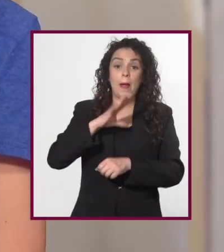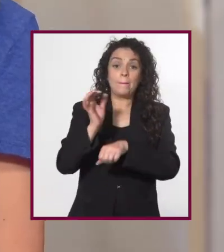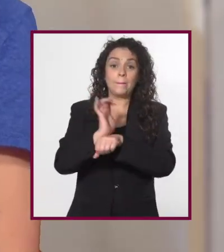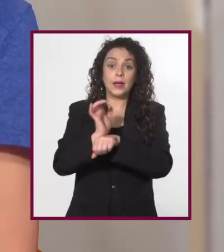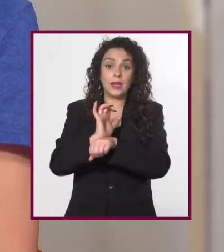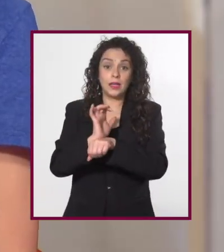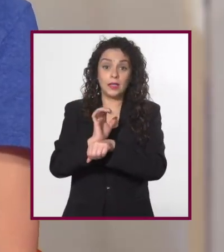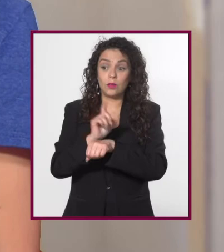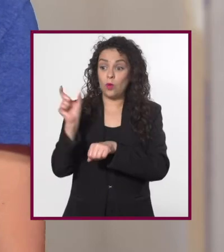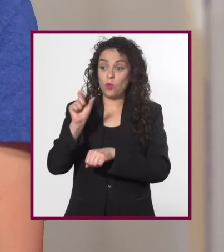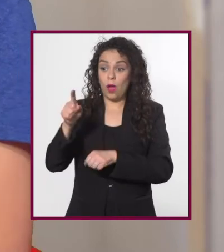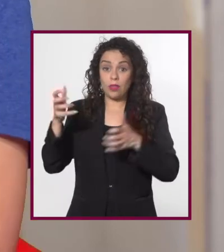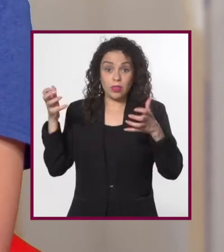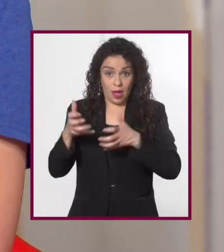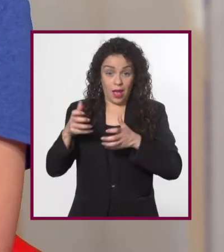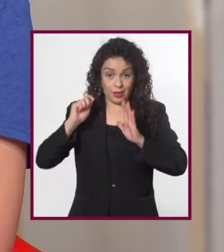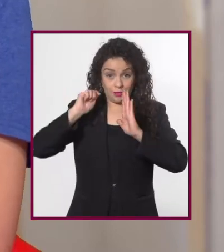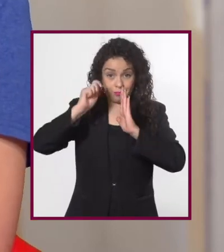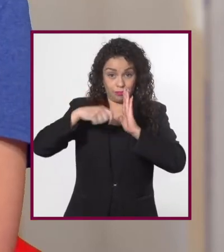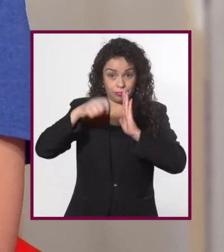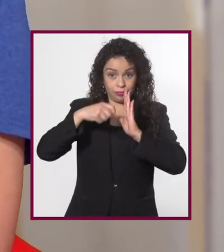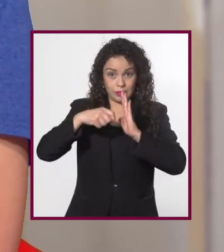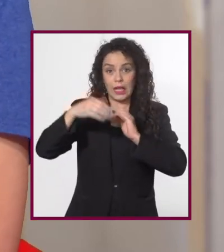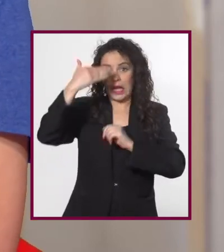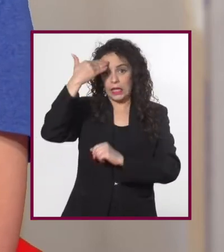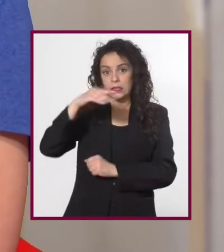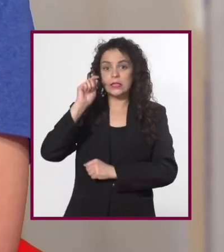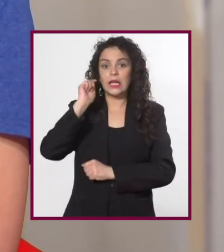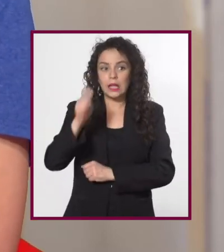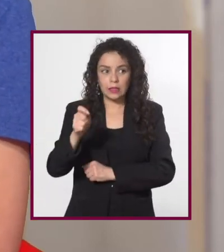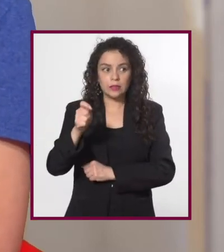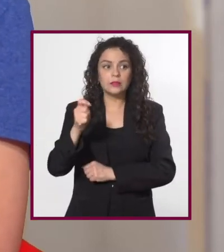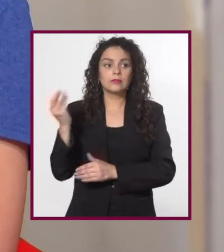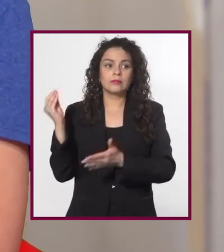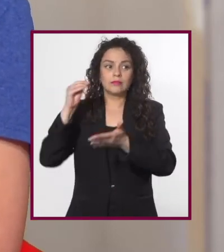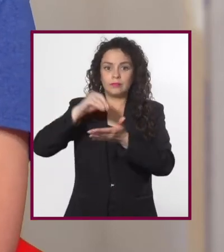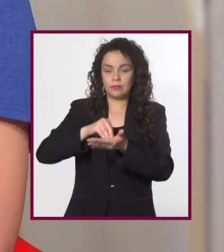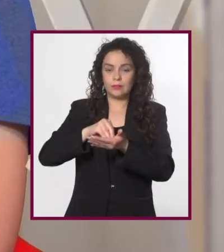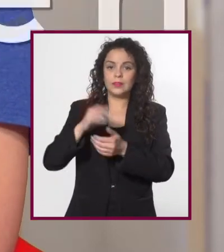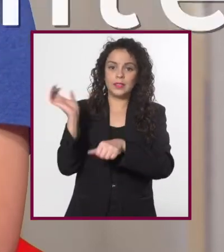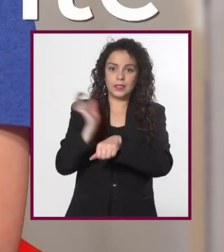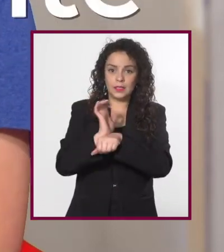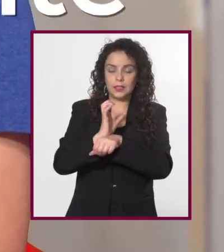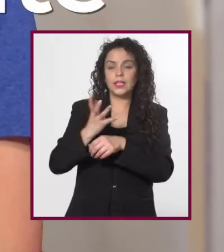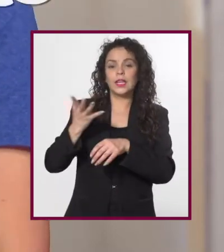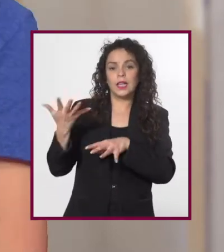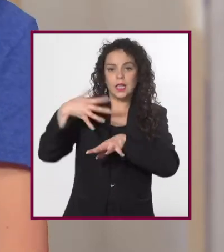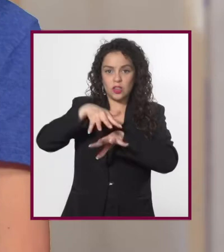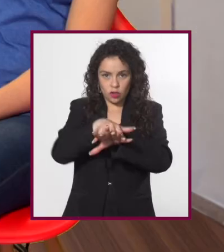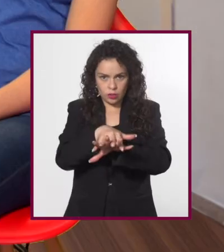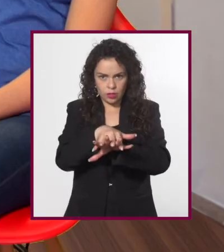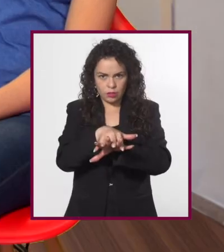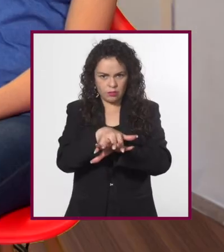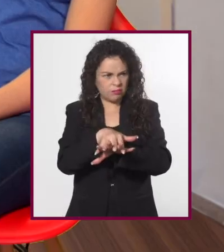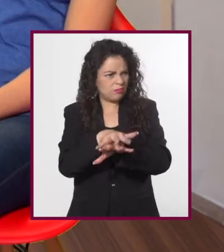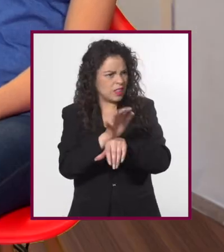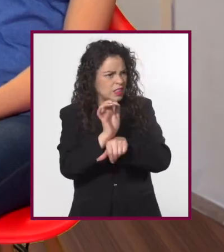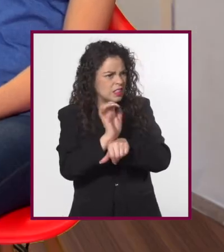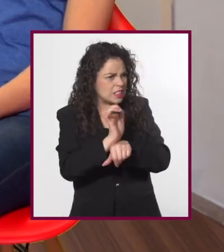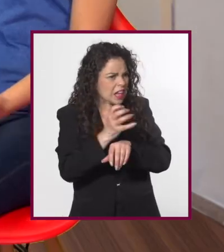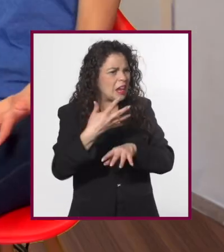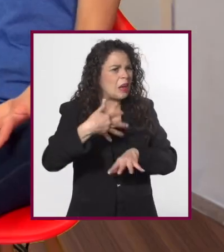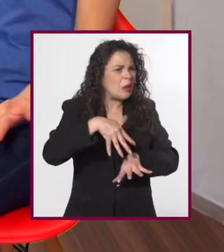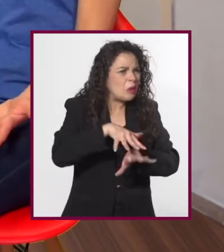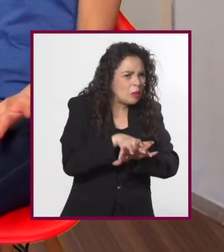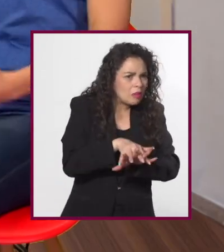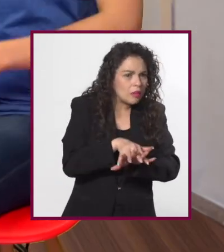que ya hay películas que desde su producción consideran la posibilidad de ofrecer una experiencia de cine incluyente. ¿Cine incluyente?